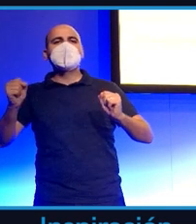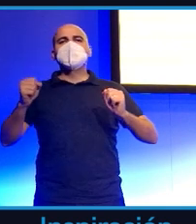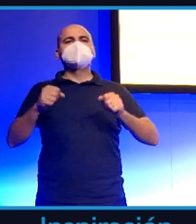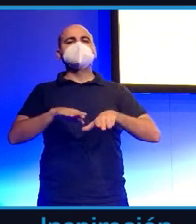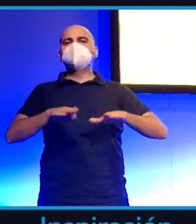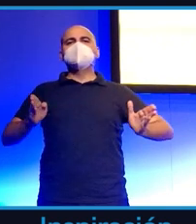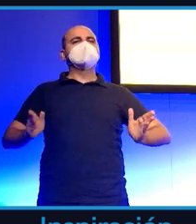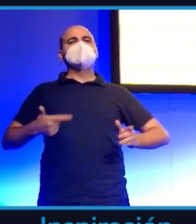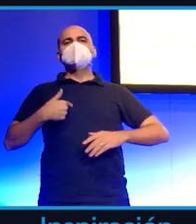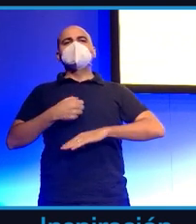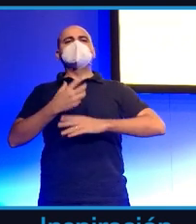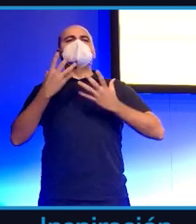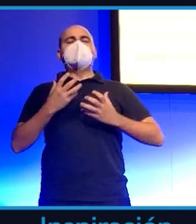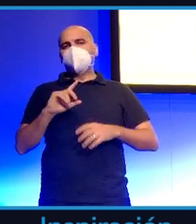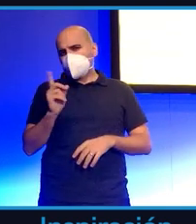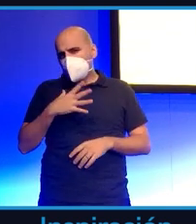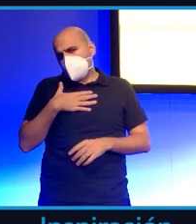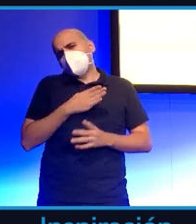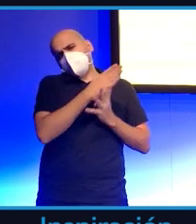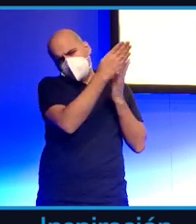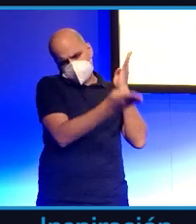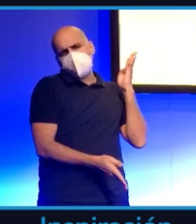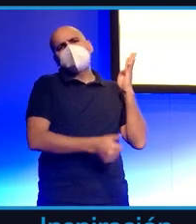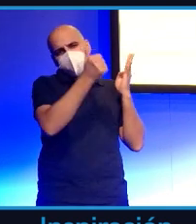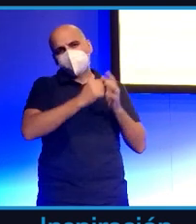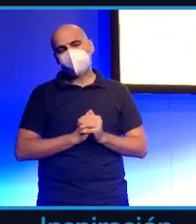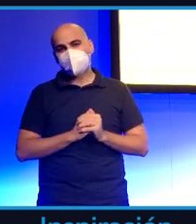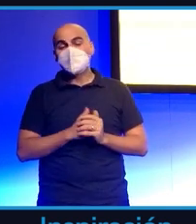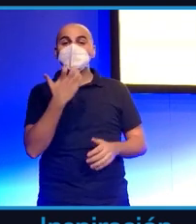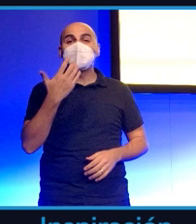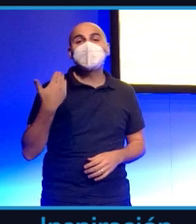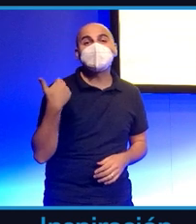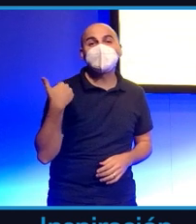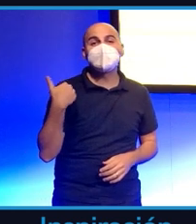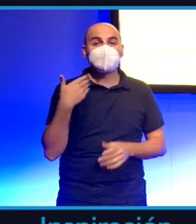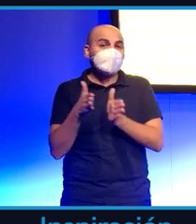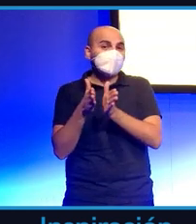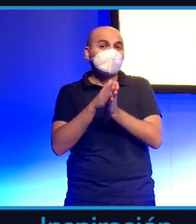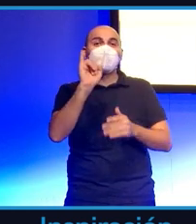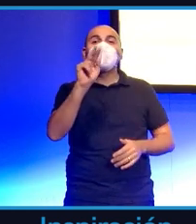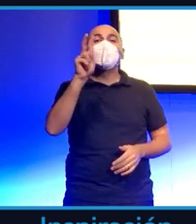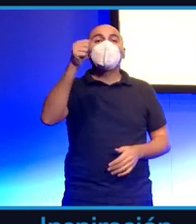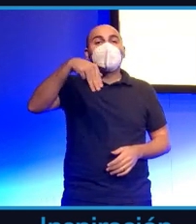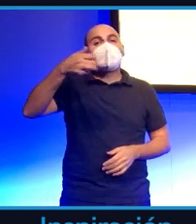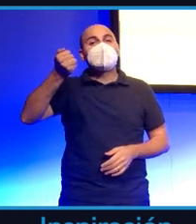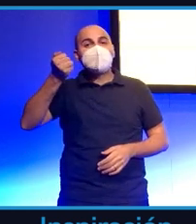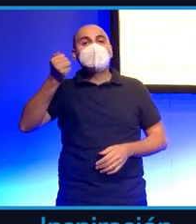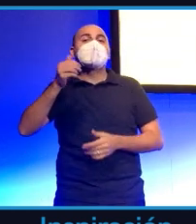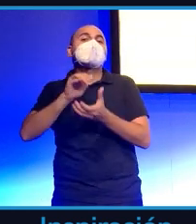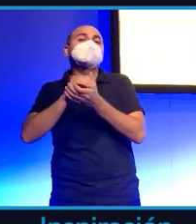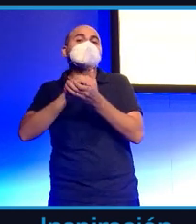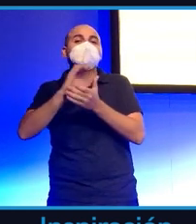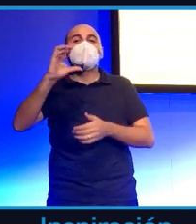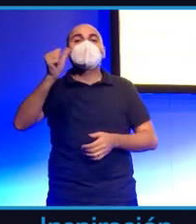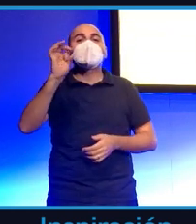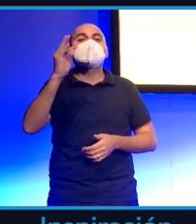Últimamente hubo un caso de una reacción de mi compañero Juanma Castaño a la entrevista o al encuentro